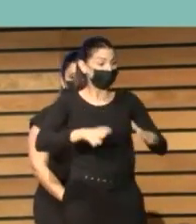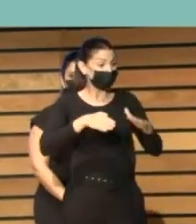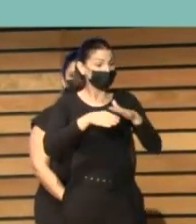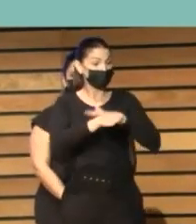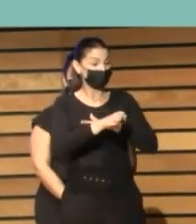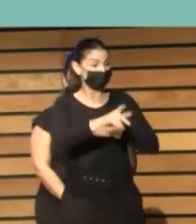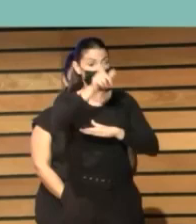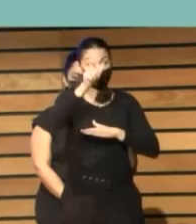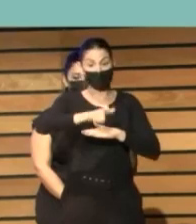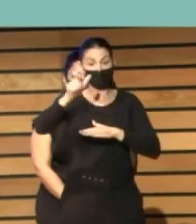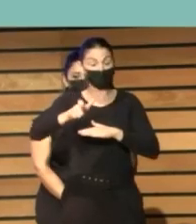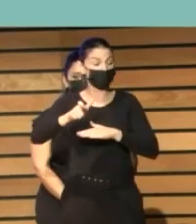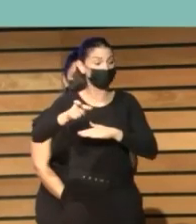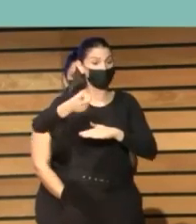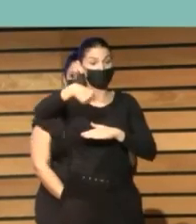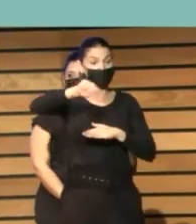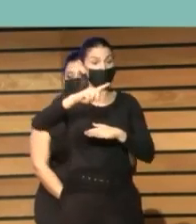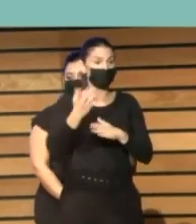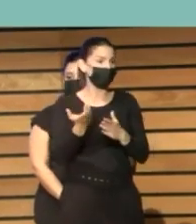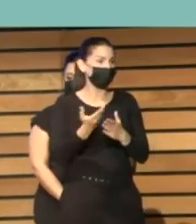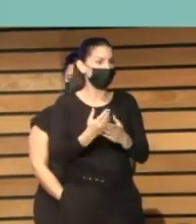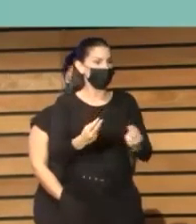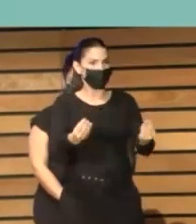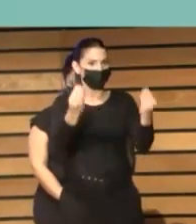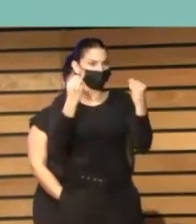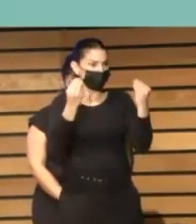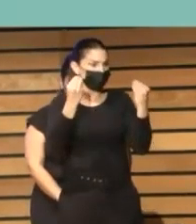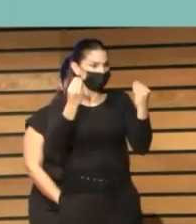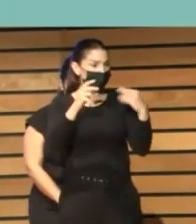las personas que se estén formando a través de la plataforma.